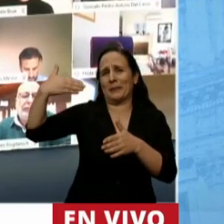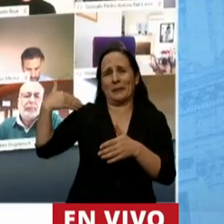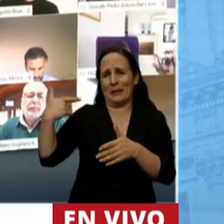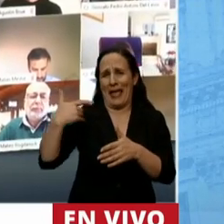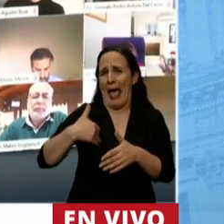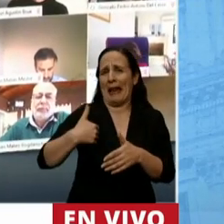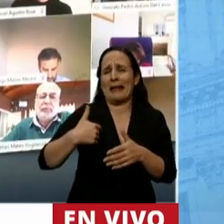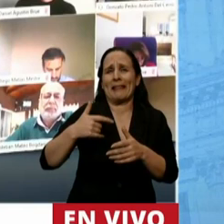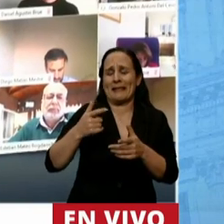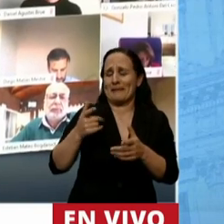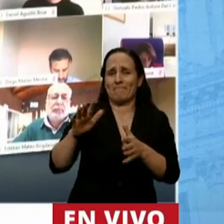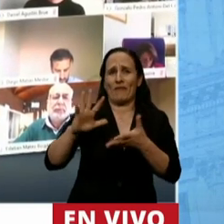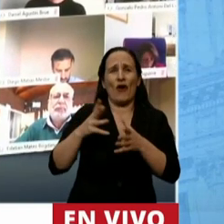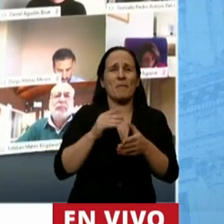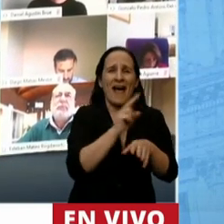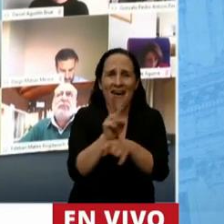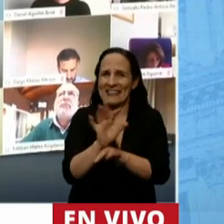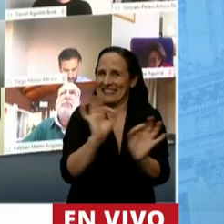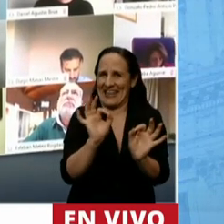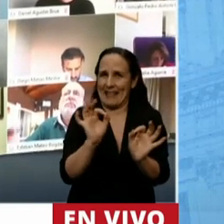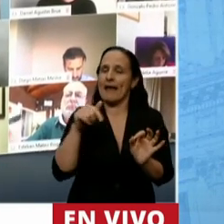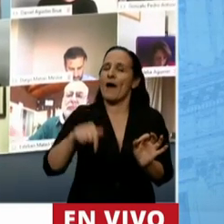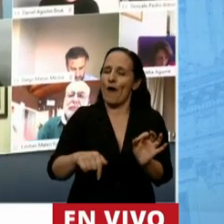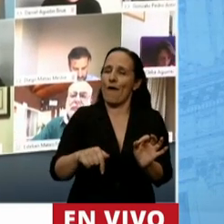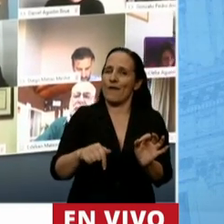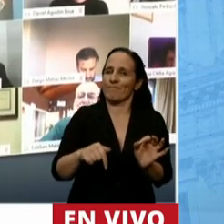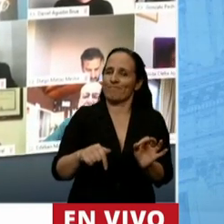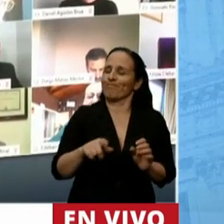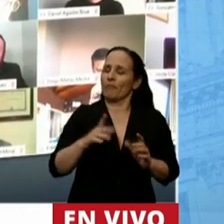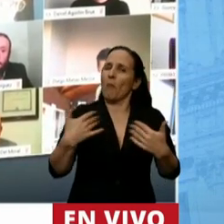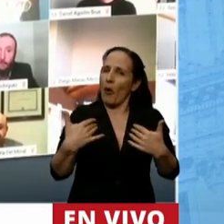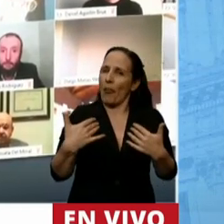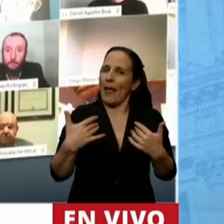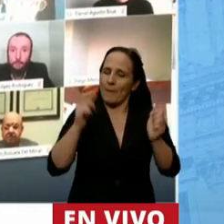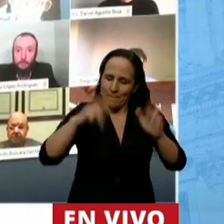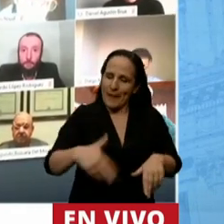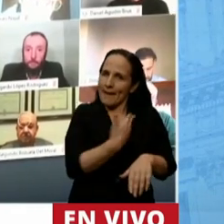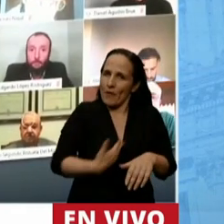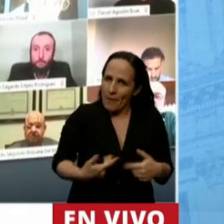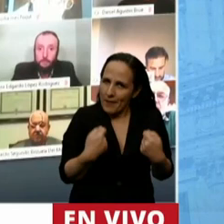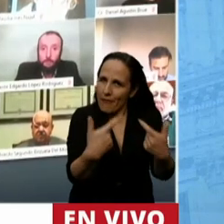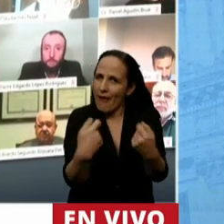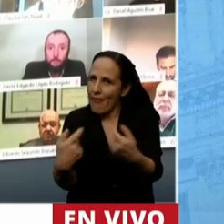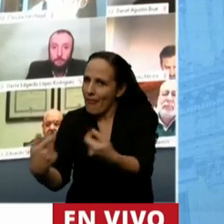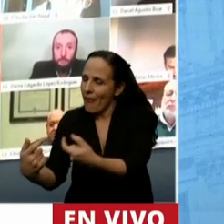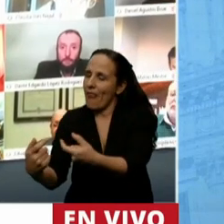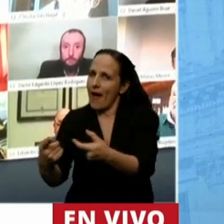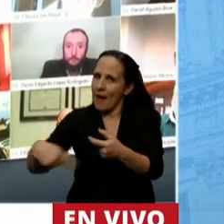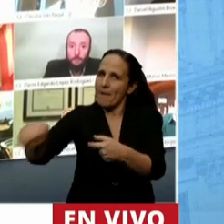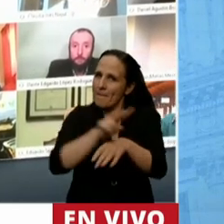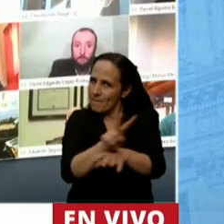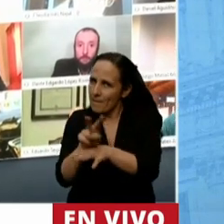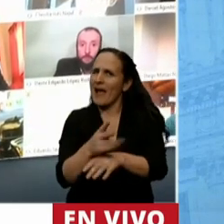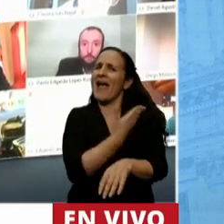y hoy hay registro podemos generar políticas públicas que los abarquen y que los contengan el